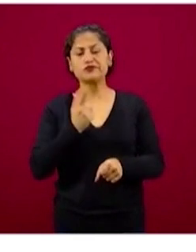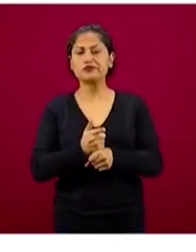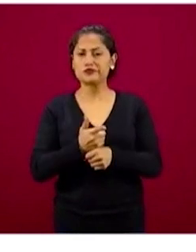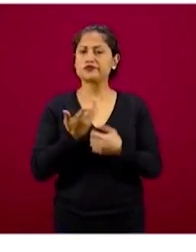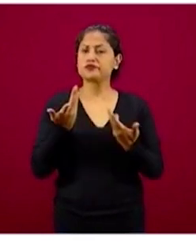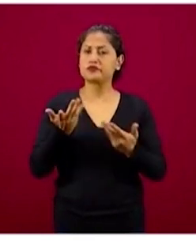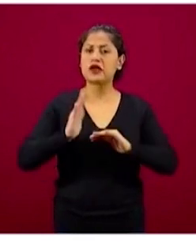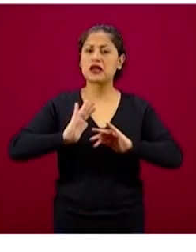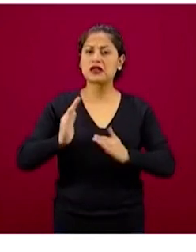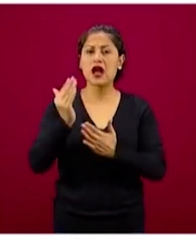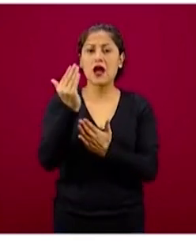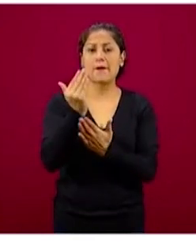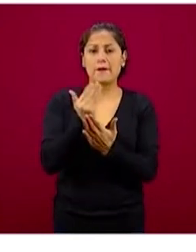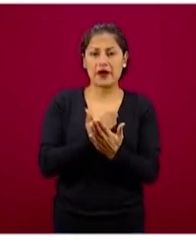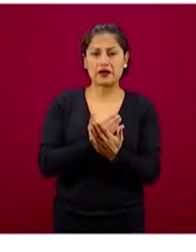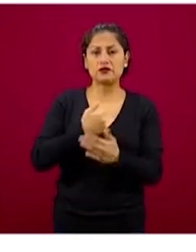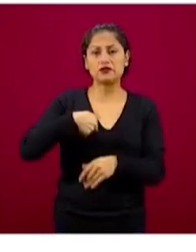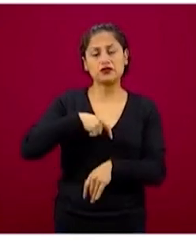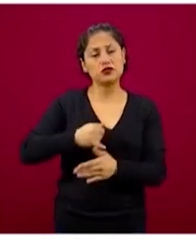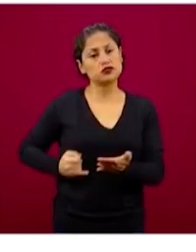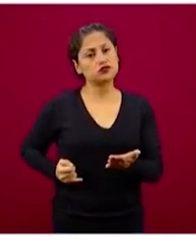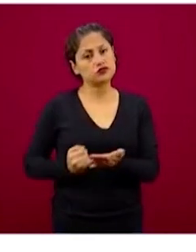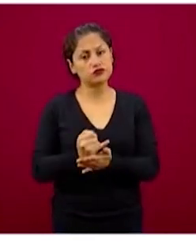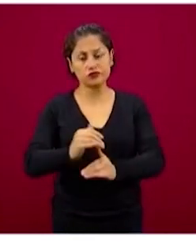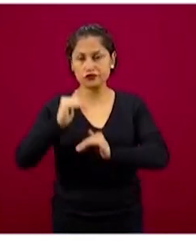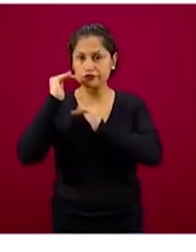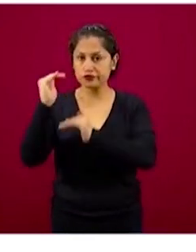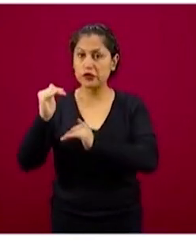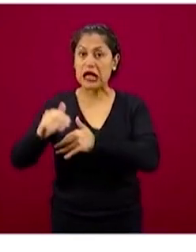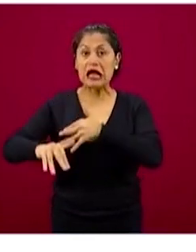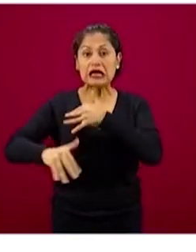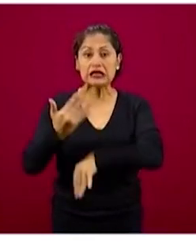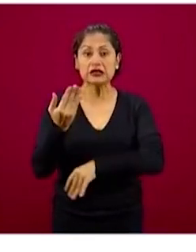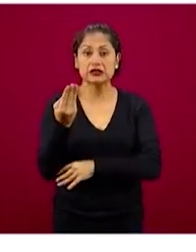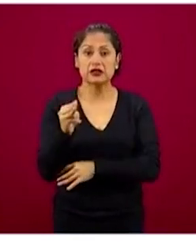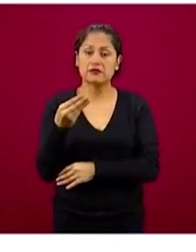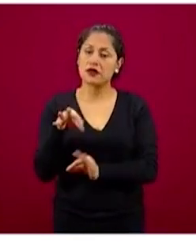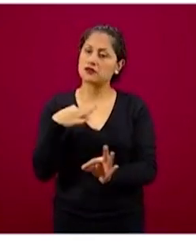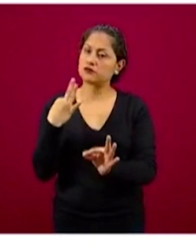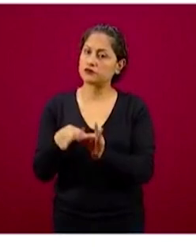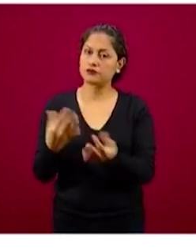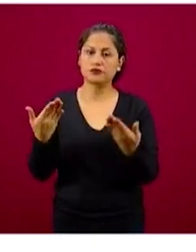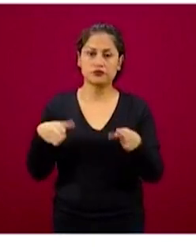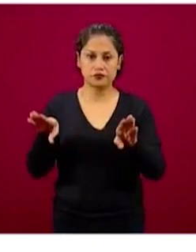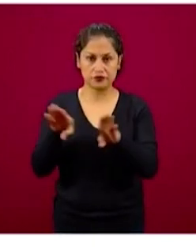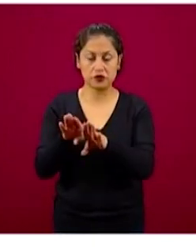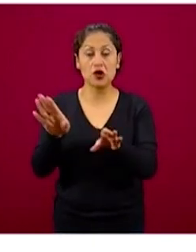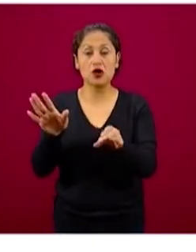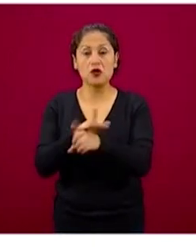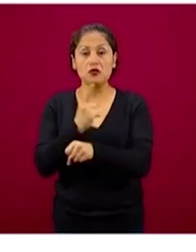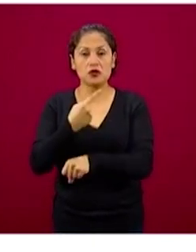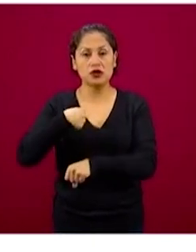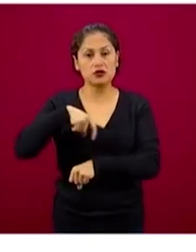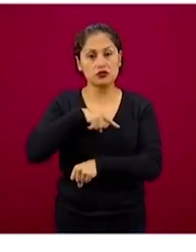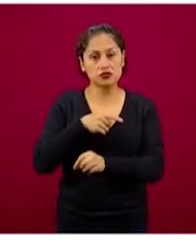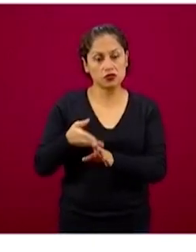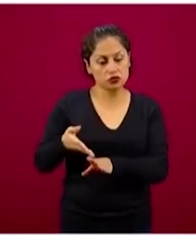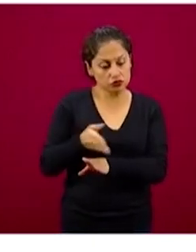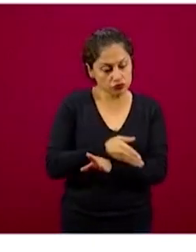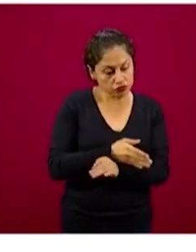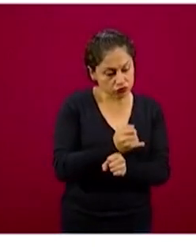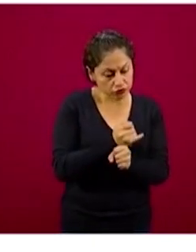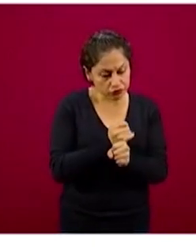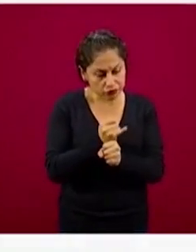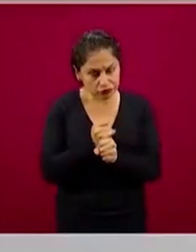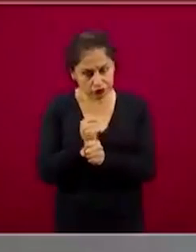pues entonces decidimos cerrarlo el 15 de mayo por otra razón, porque el corte que hicimos para ver quiénes habían dado de baja o